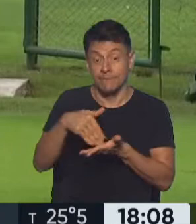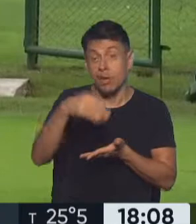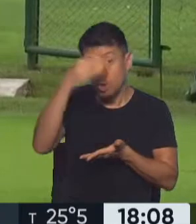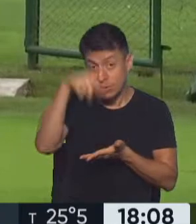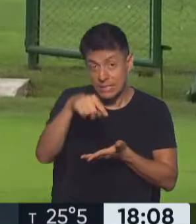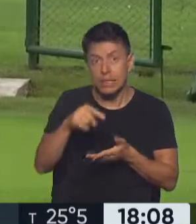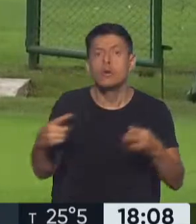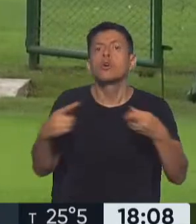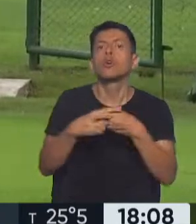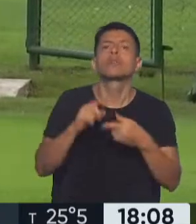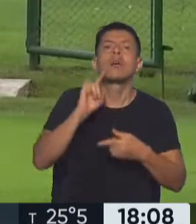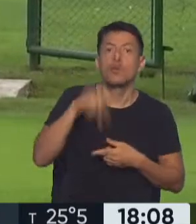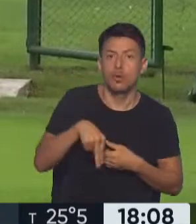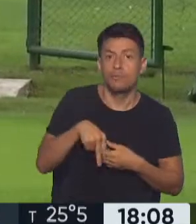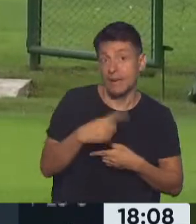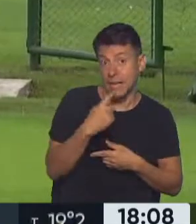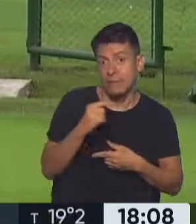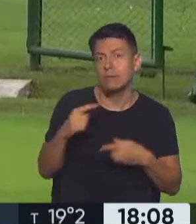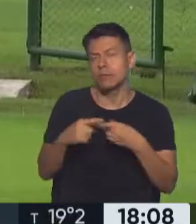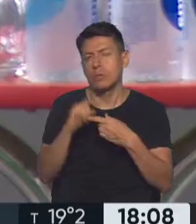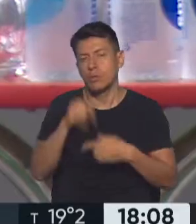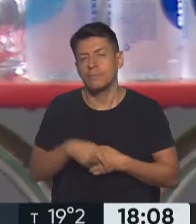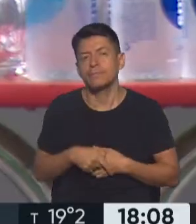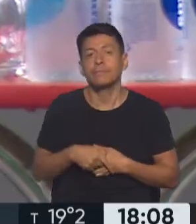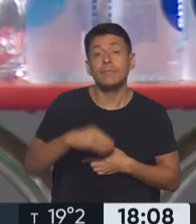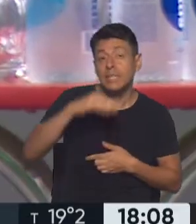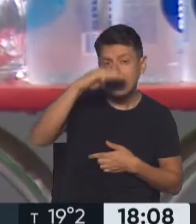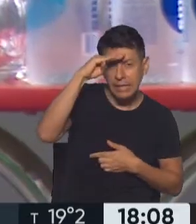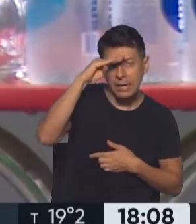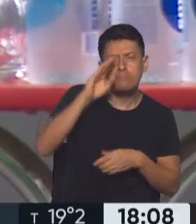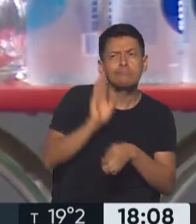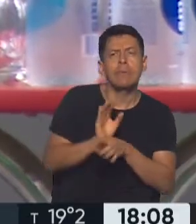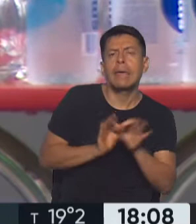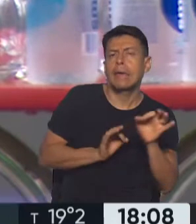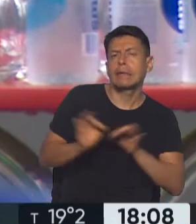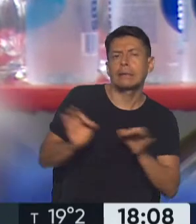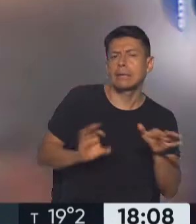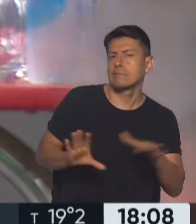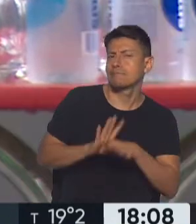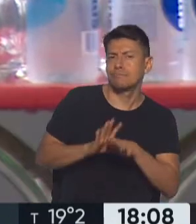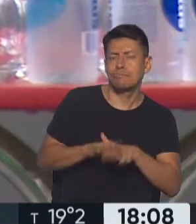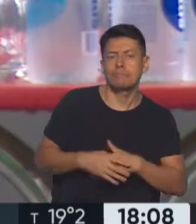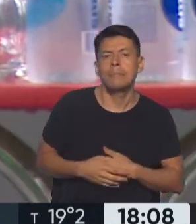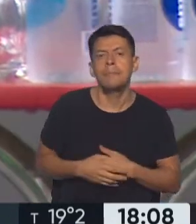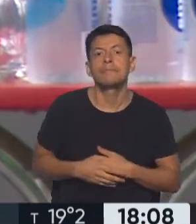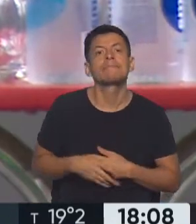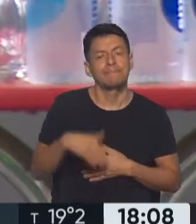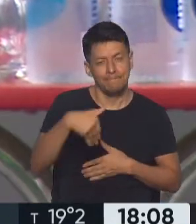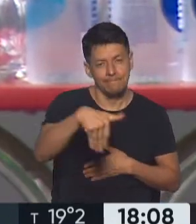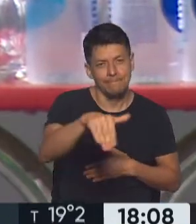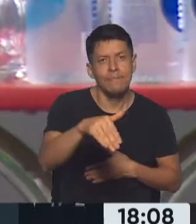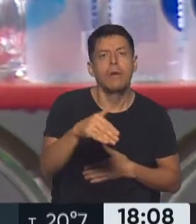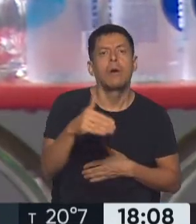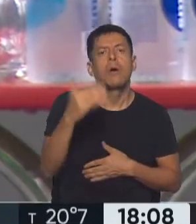de la mejor manera River, ¿no? Gallardo es una estratega para absolutamente todo. Habrá un homenaje seguramente